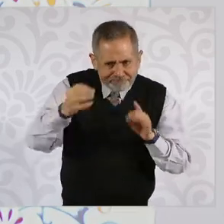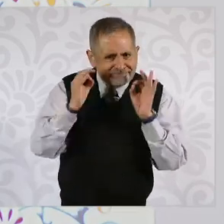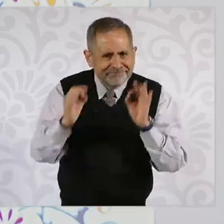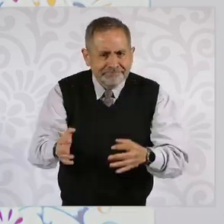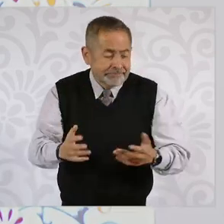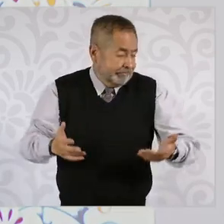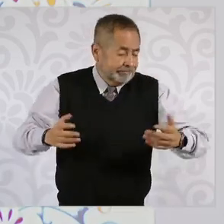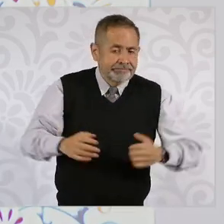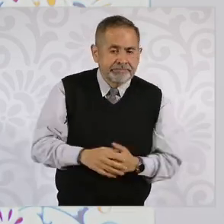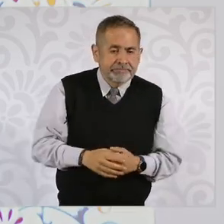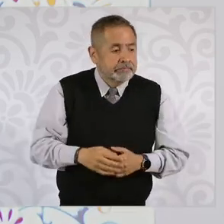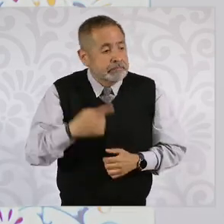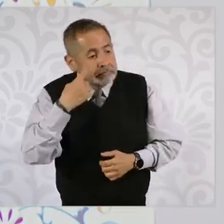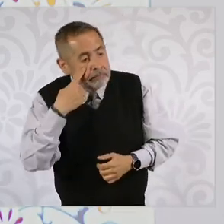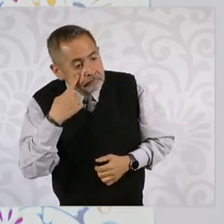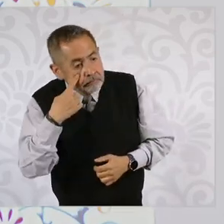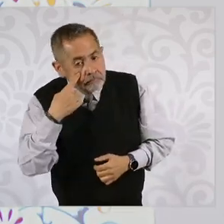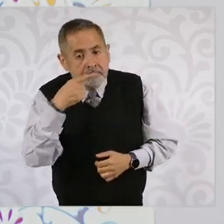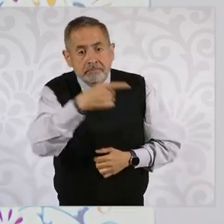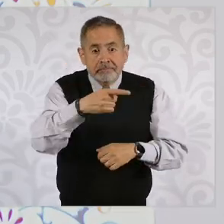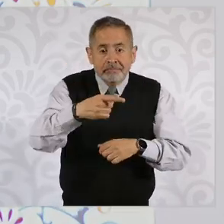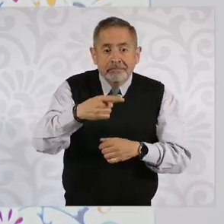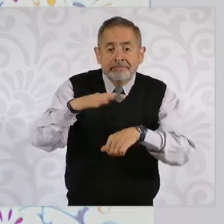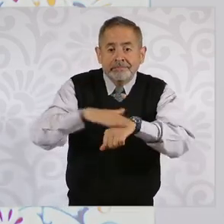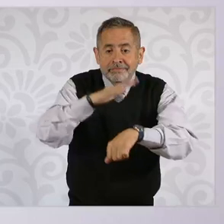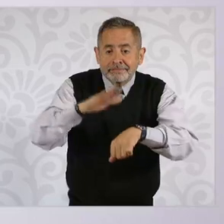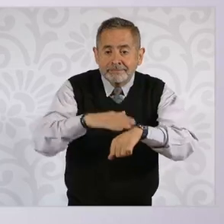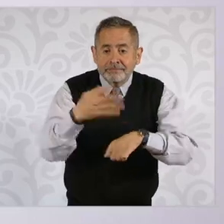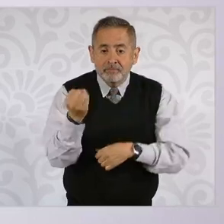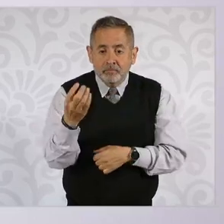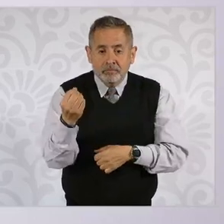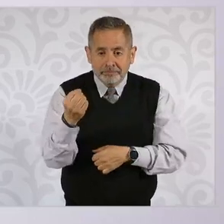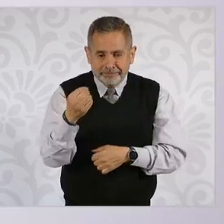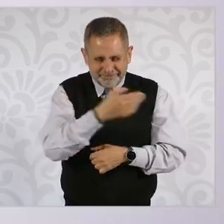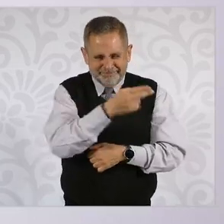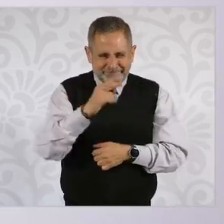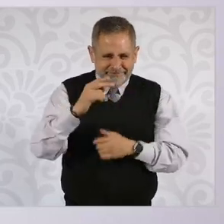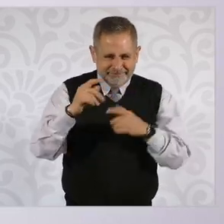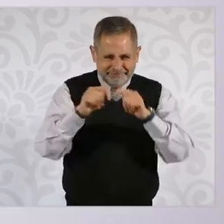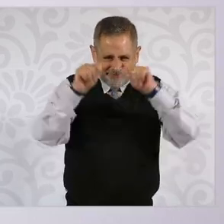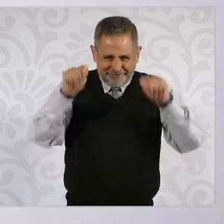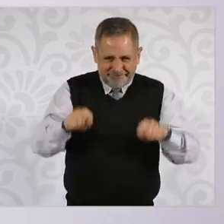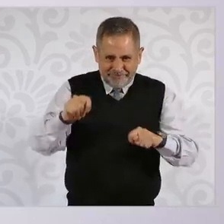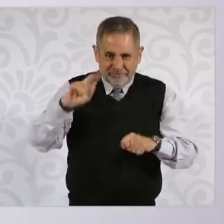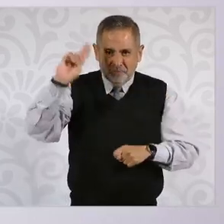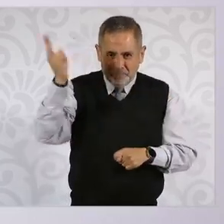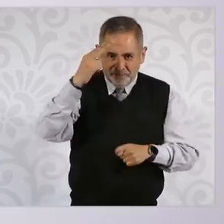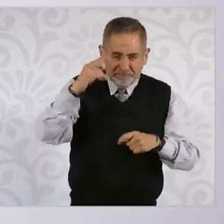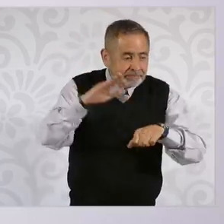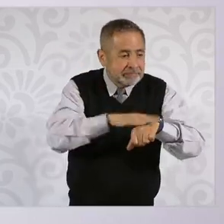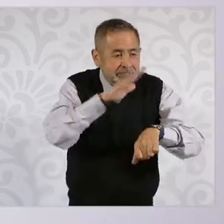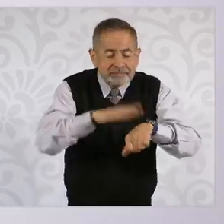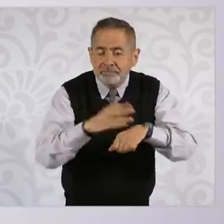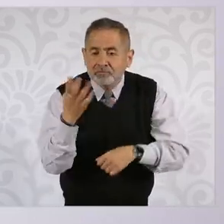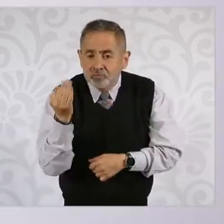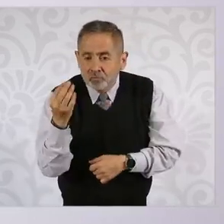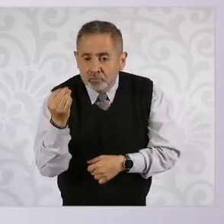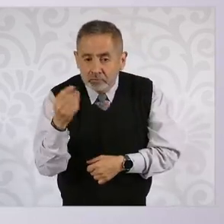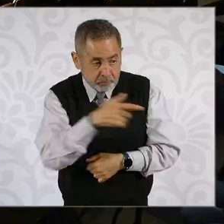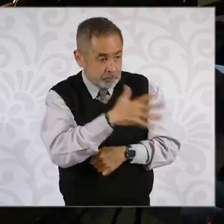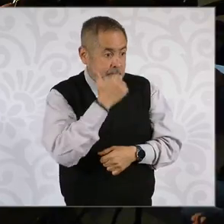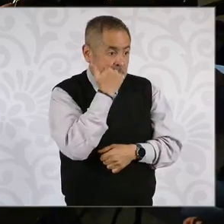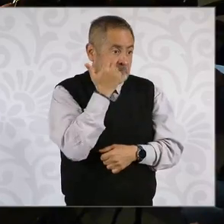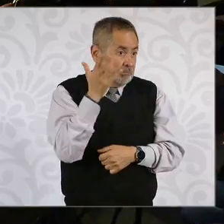Para empezar, tienen que tener nueve de promedio. Fíjense, eso dice la Constitución. Quien